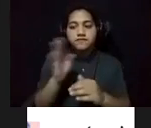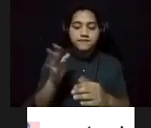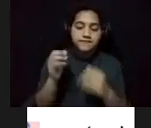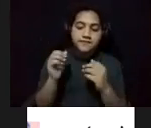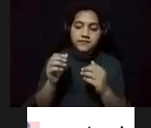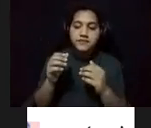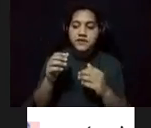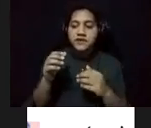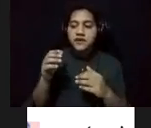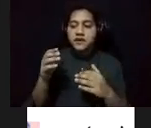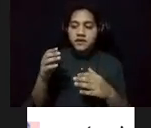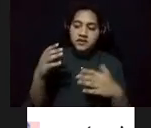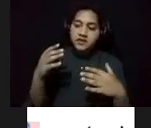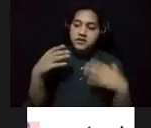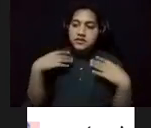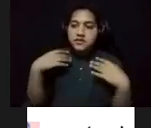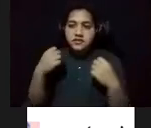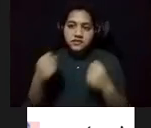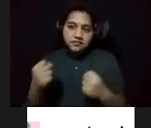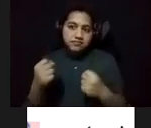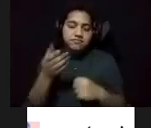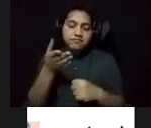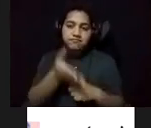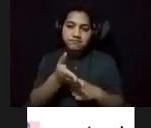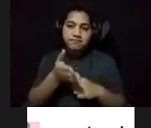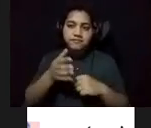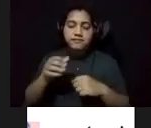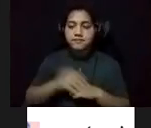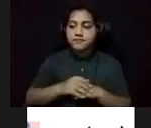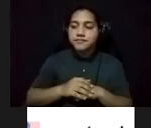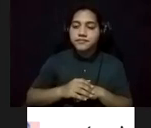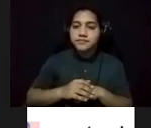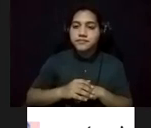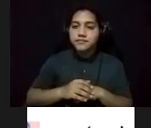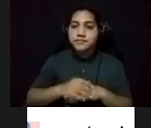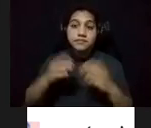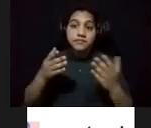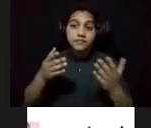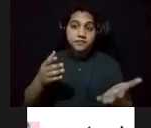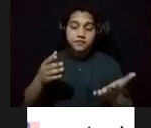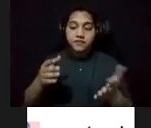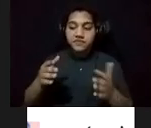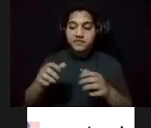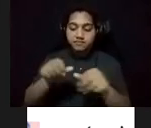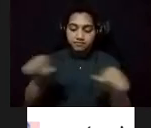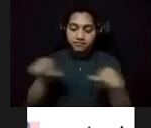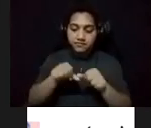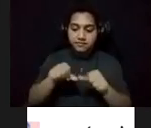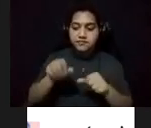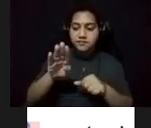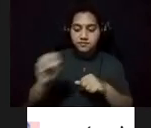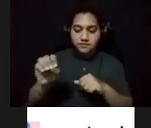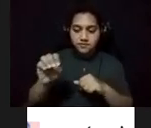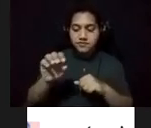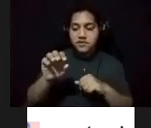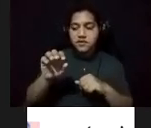la salud del Tufo niño. La perla se convierte en su nuevo hogar. La barriada que lo recibió